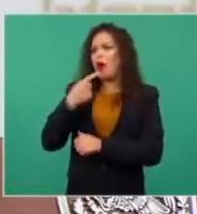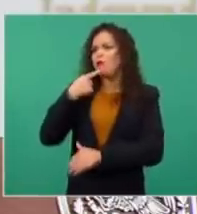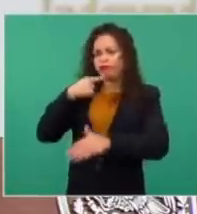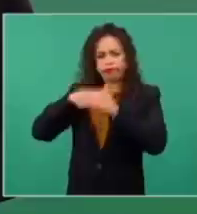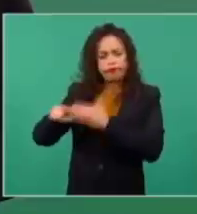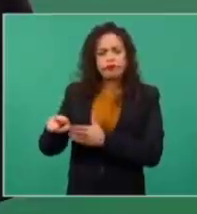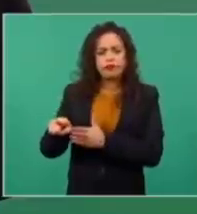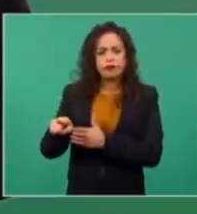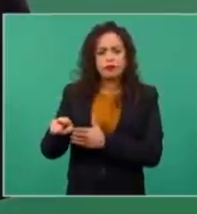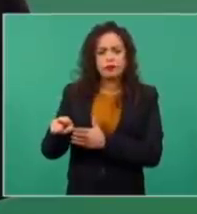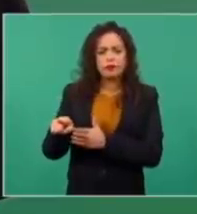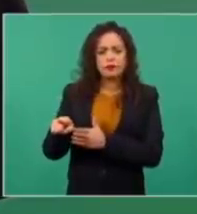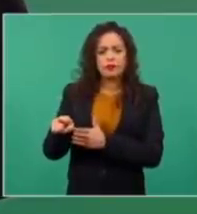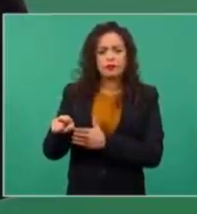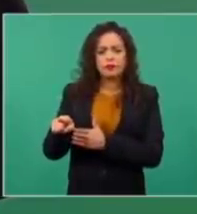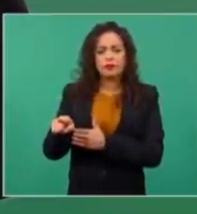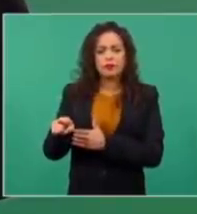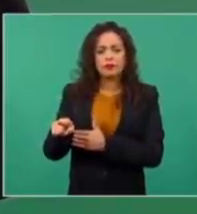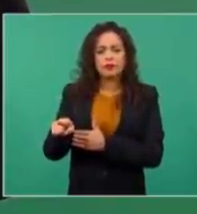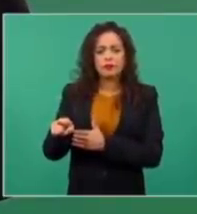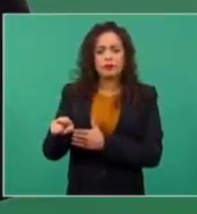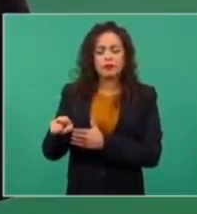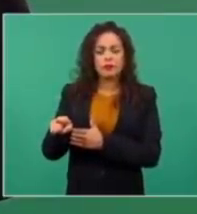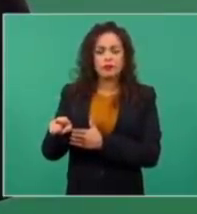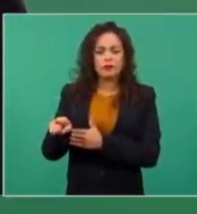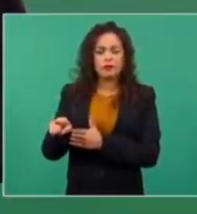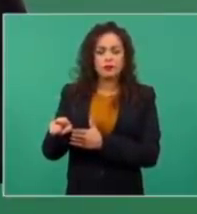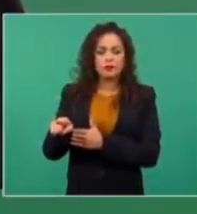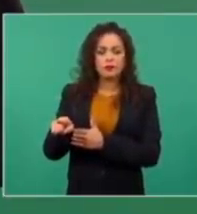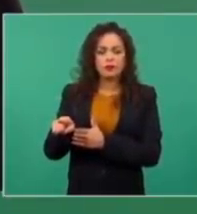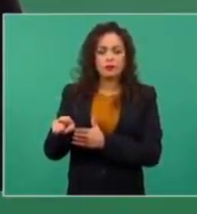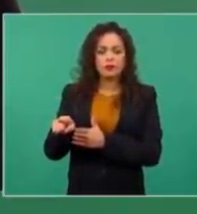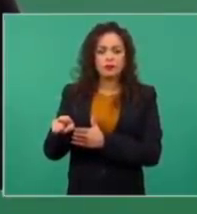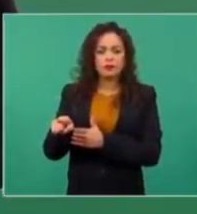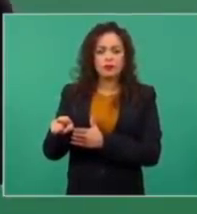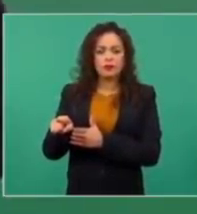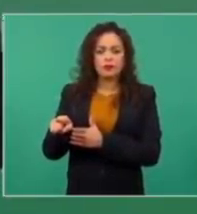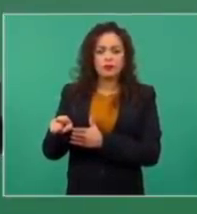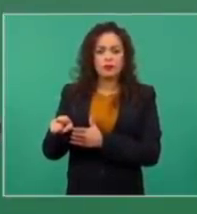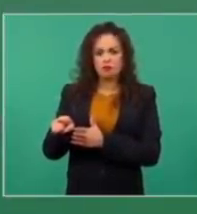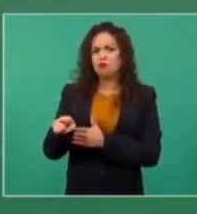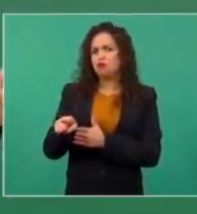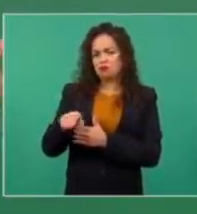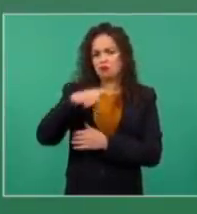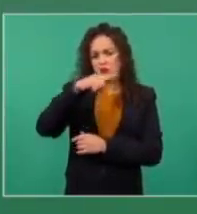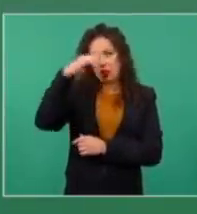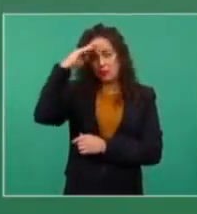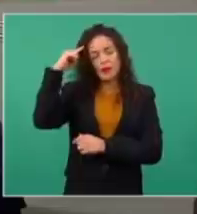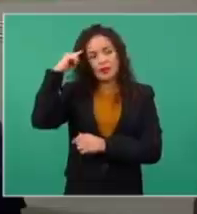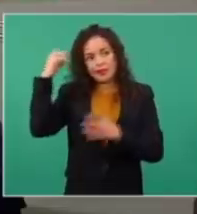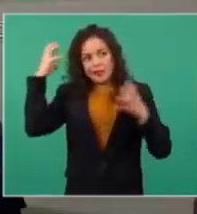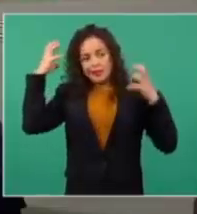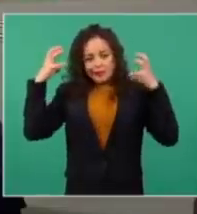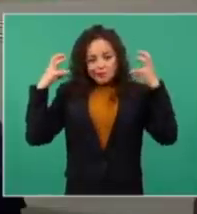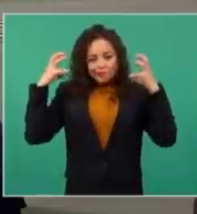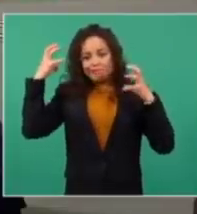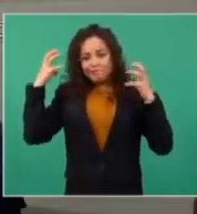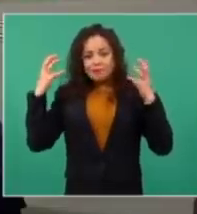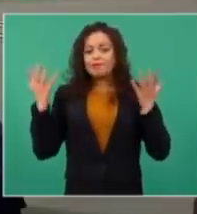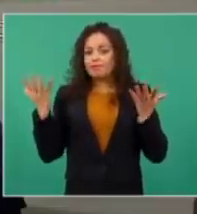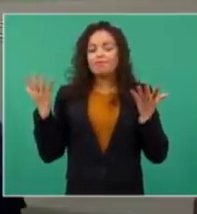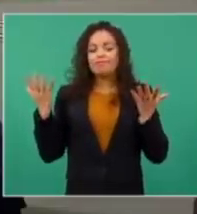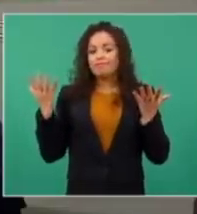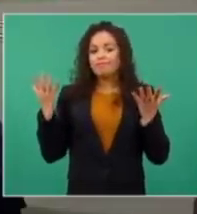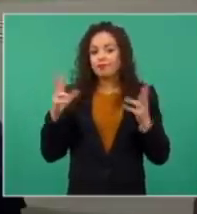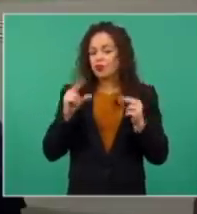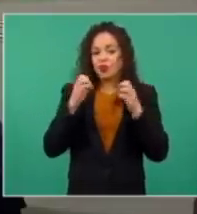y lo reflexiona a partir de que hay una